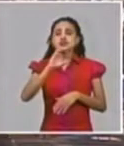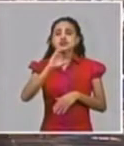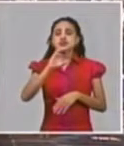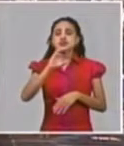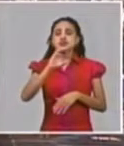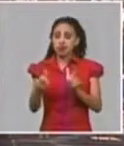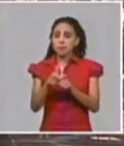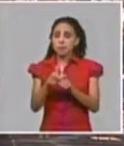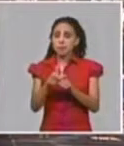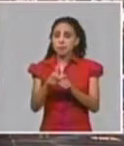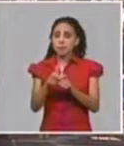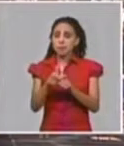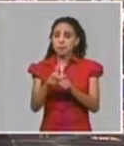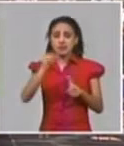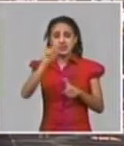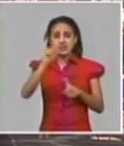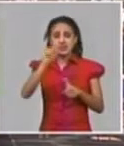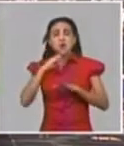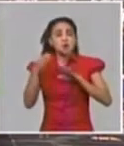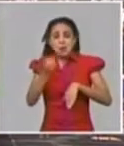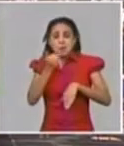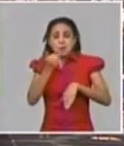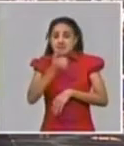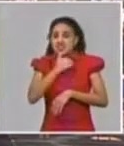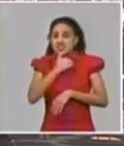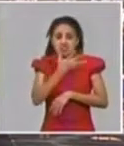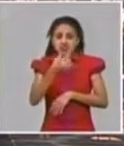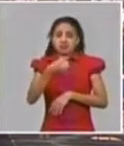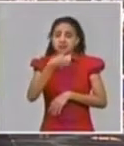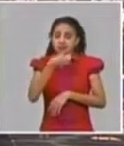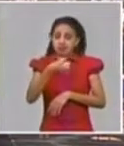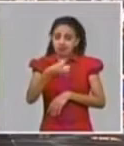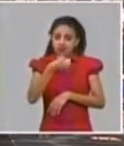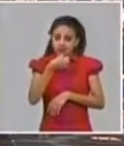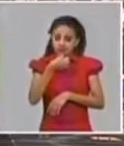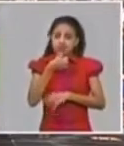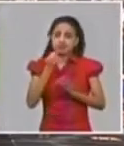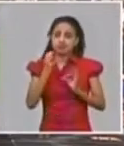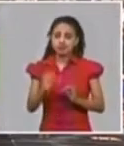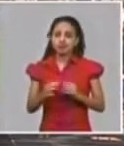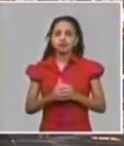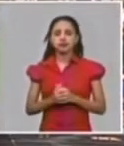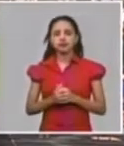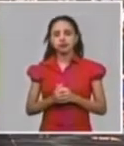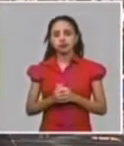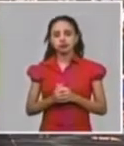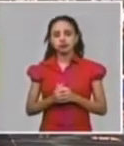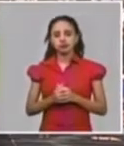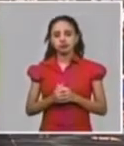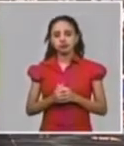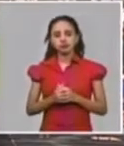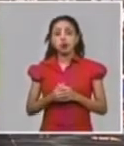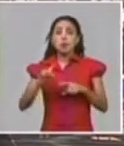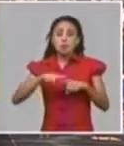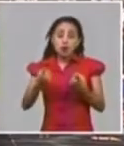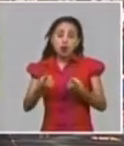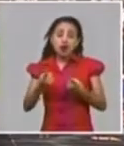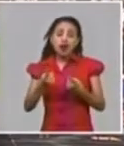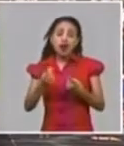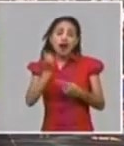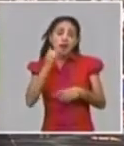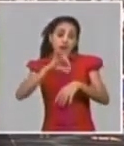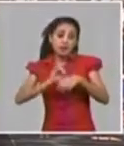la mayor vulnerabilidad que tiene este grupo poblacional casi todos tenían otras enfermedades porque